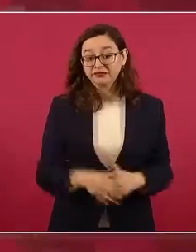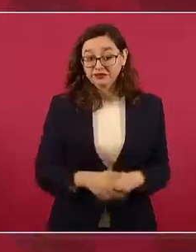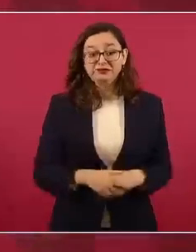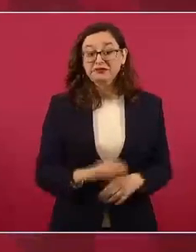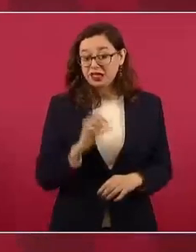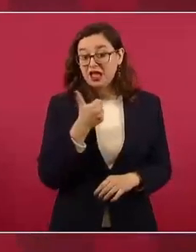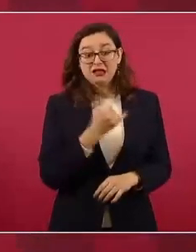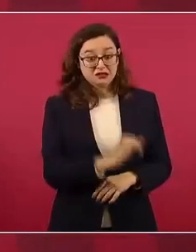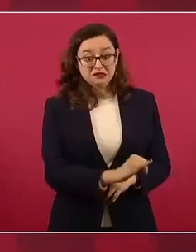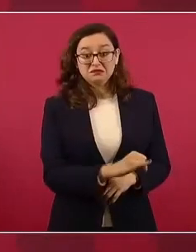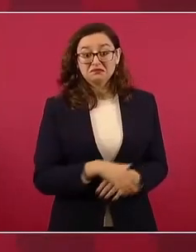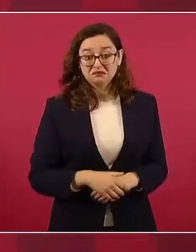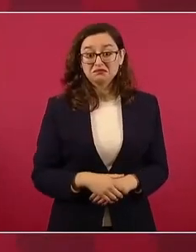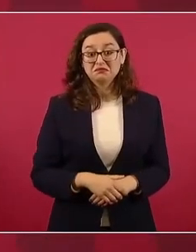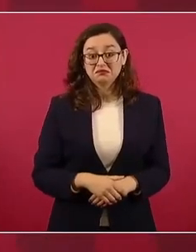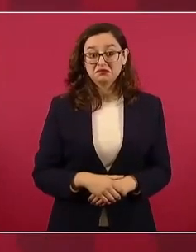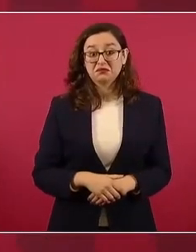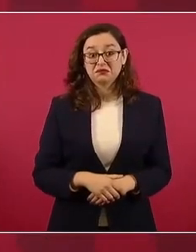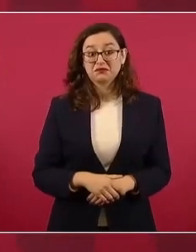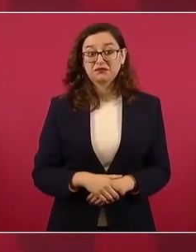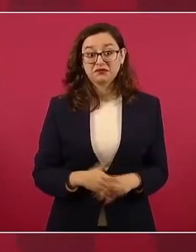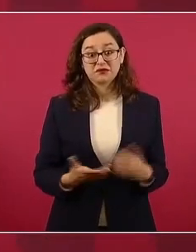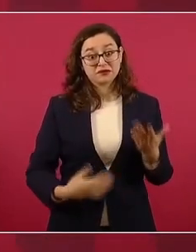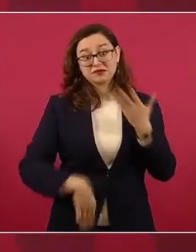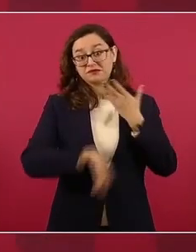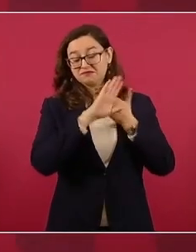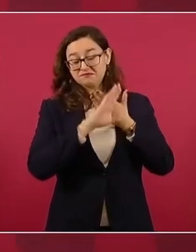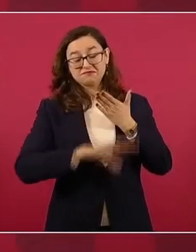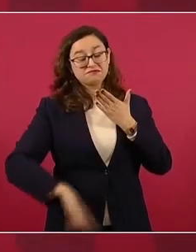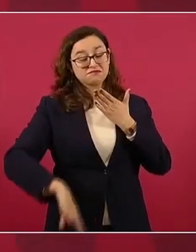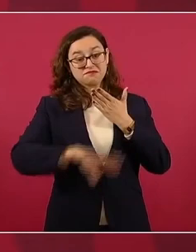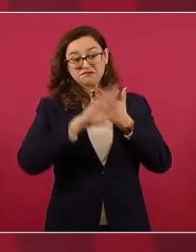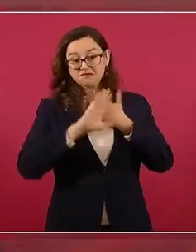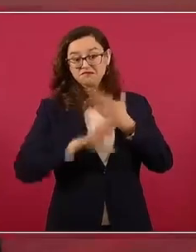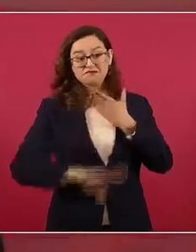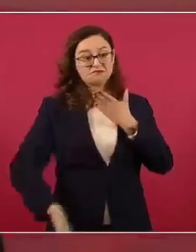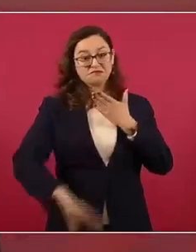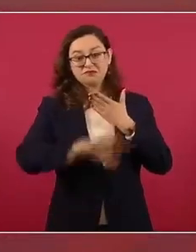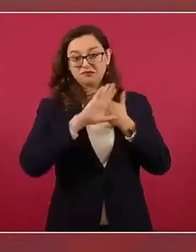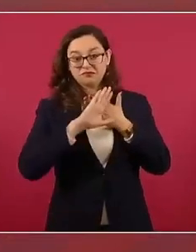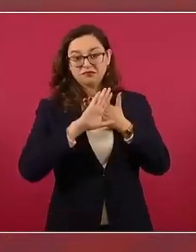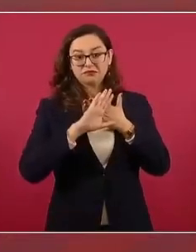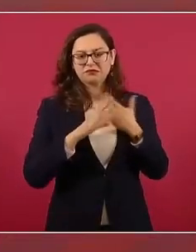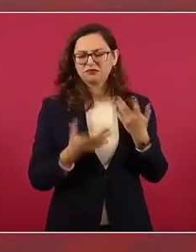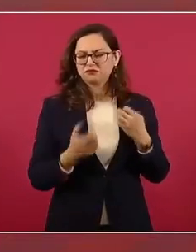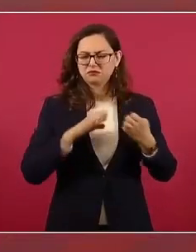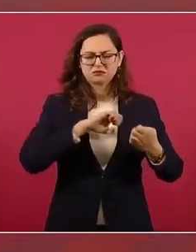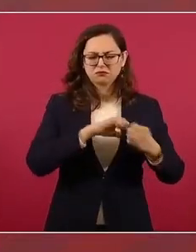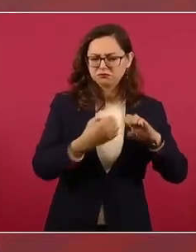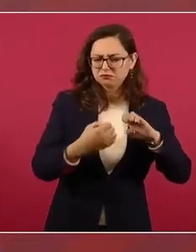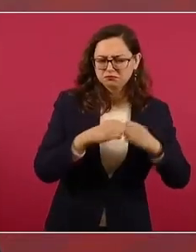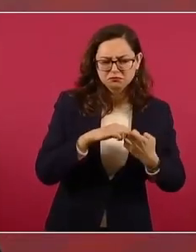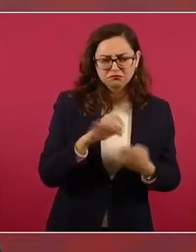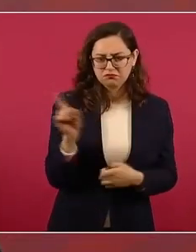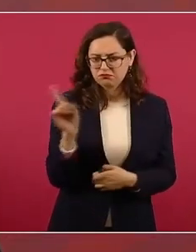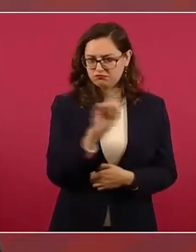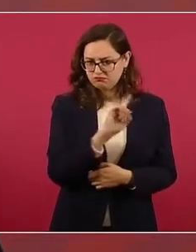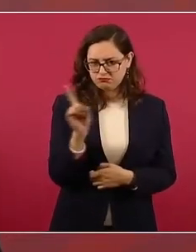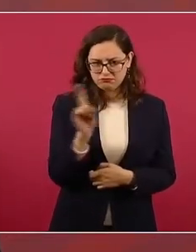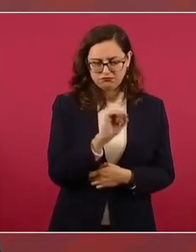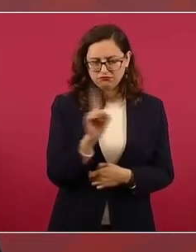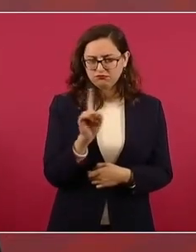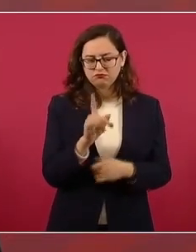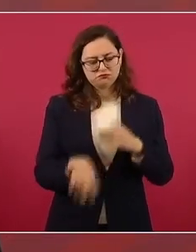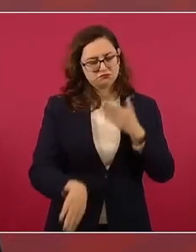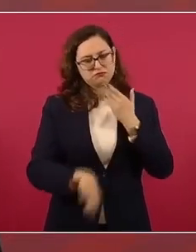que son nuestros adversarios, no nuestros enemigos, porque no tenemos enemigos ni